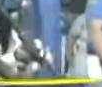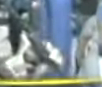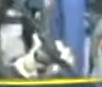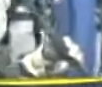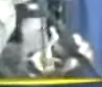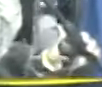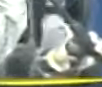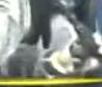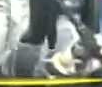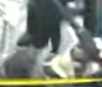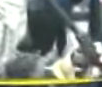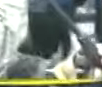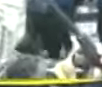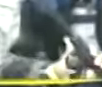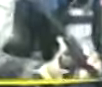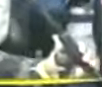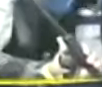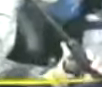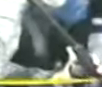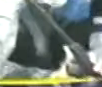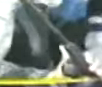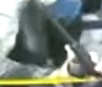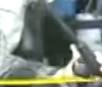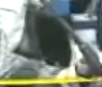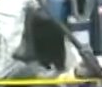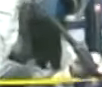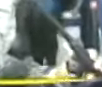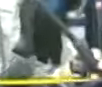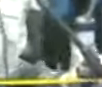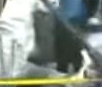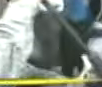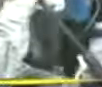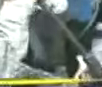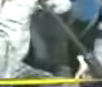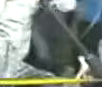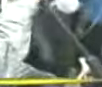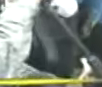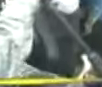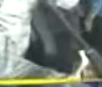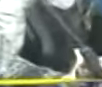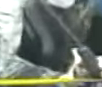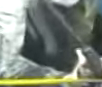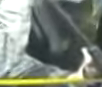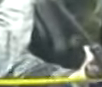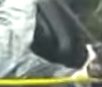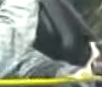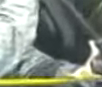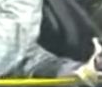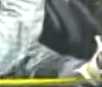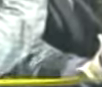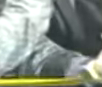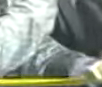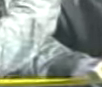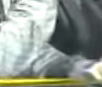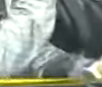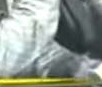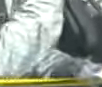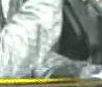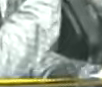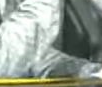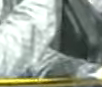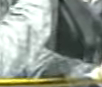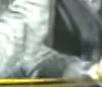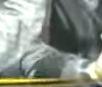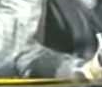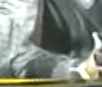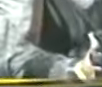gente Le decía Tranquila Es una amiga En el momento Que más te amaba Te idolatraba Tú